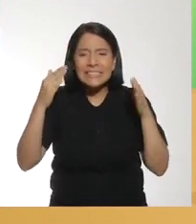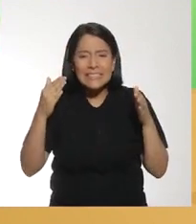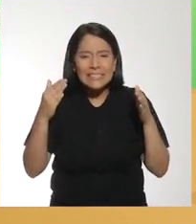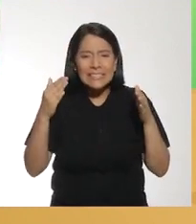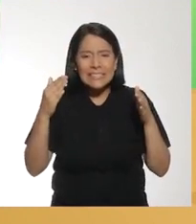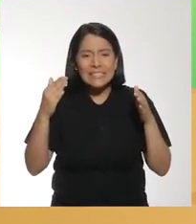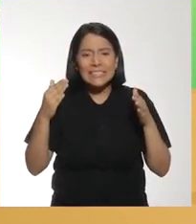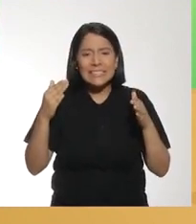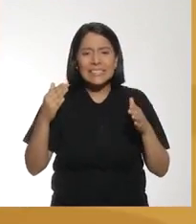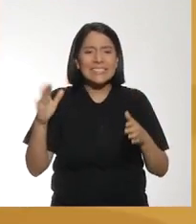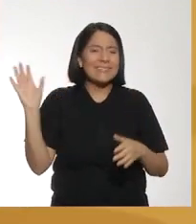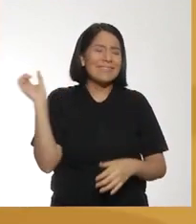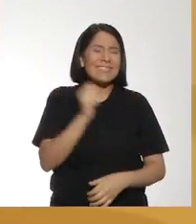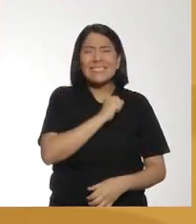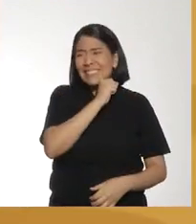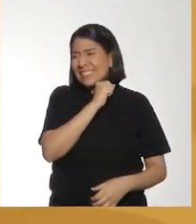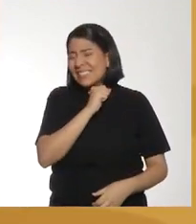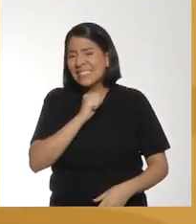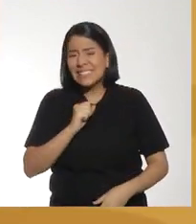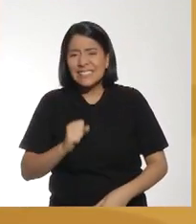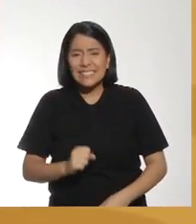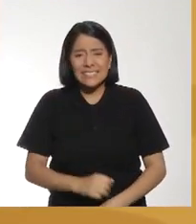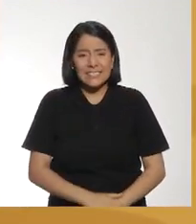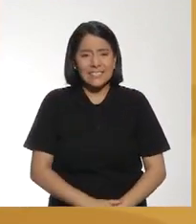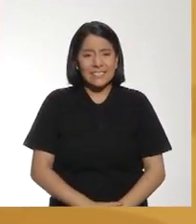¡Uy! ¡Ay! ¡Va!